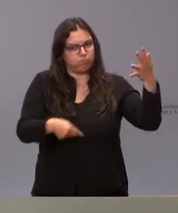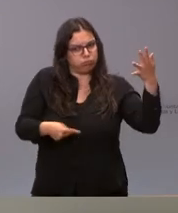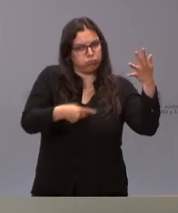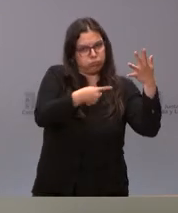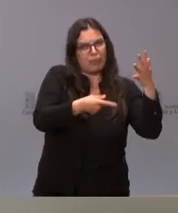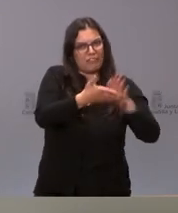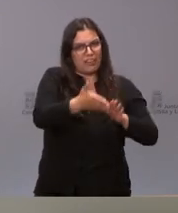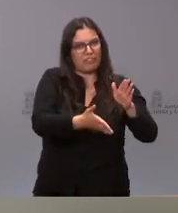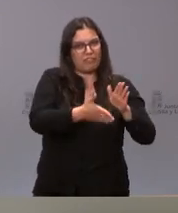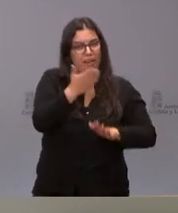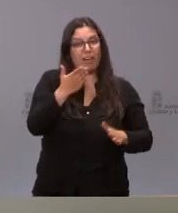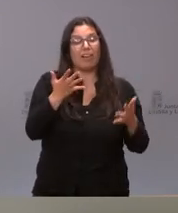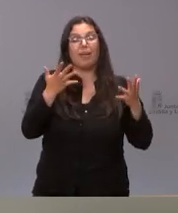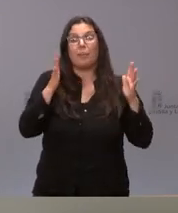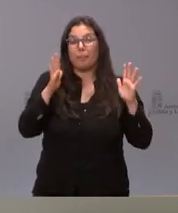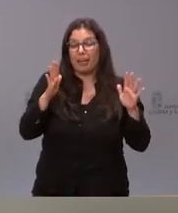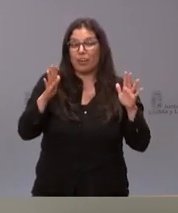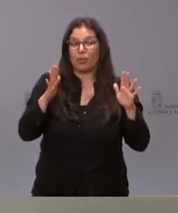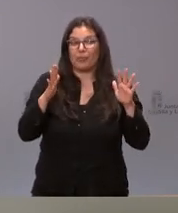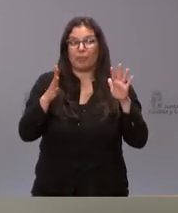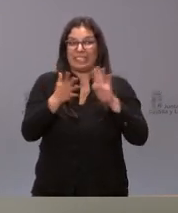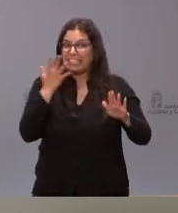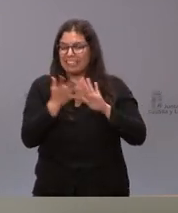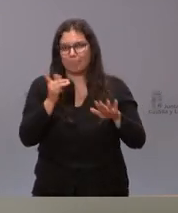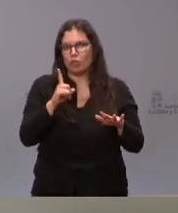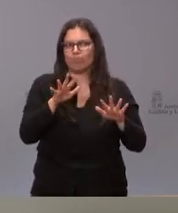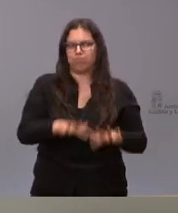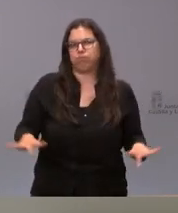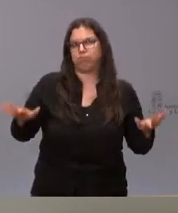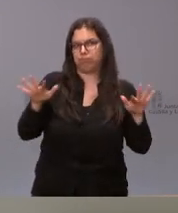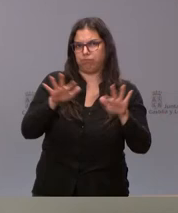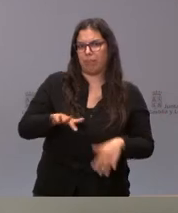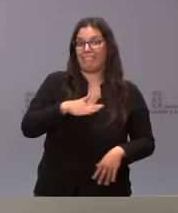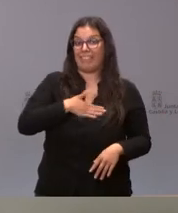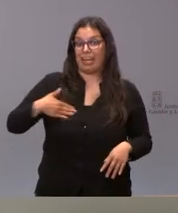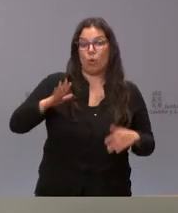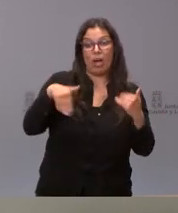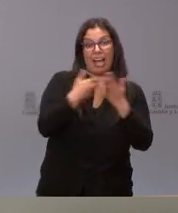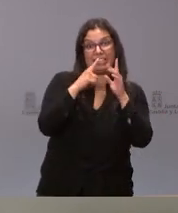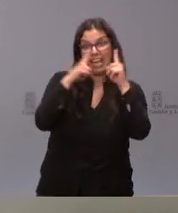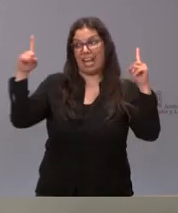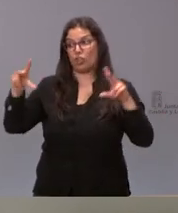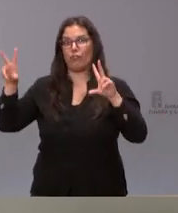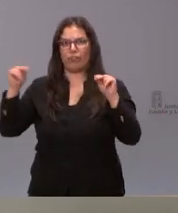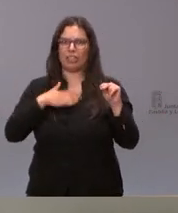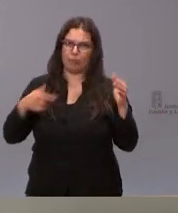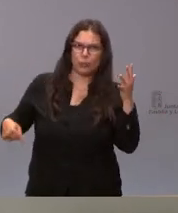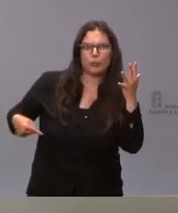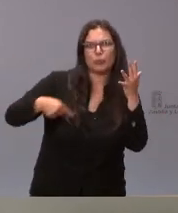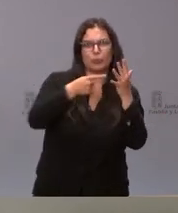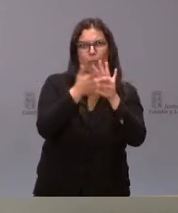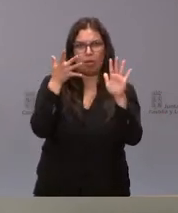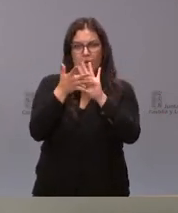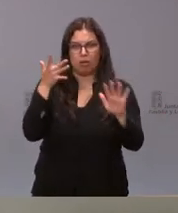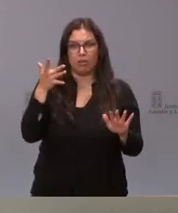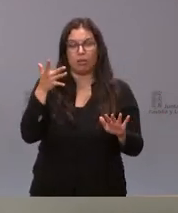listas de espera el ritmo de reducción no es todavía el que nos gustaría y por tanto de aquí a fin de año nuestro compromiso es seguirlos bajando y esta tarea de